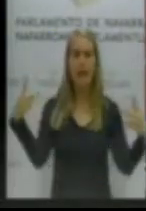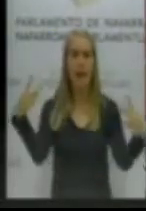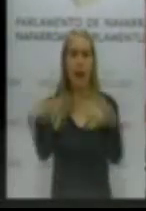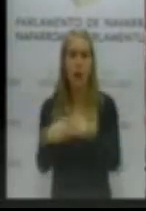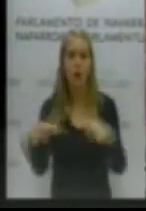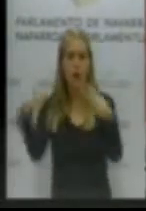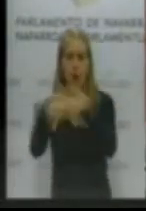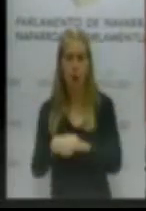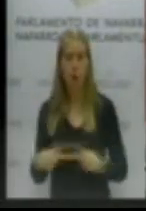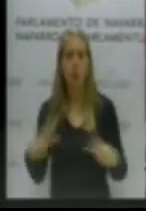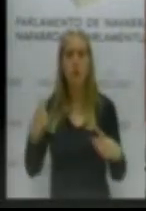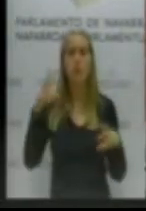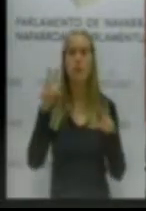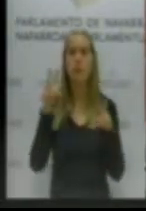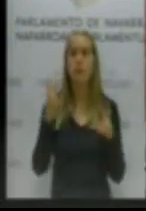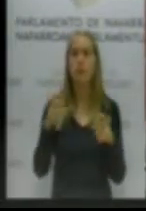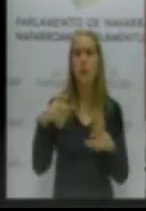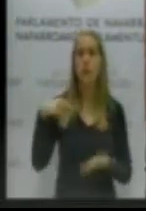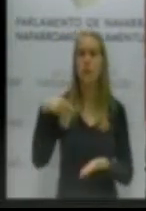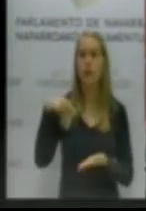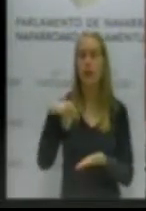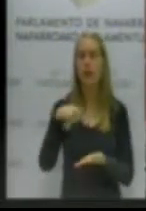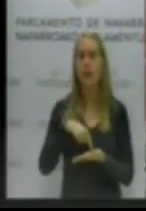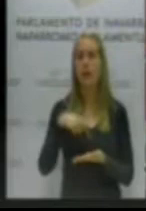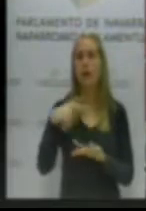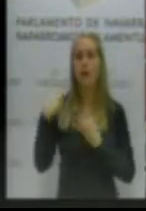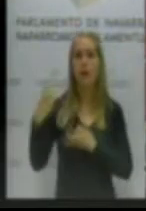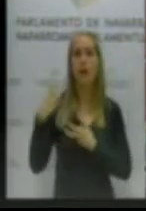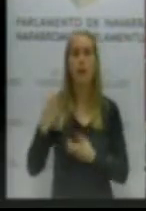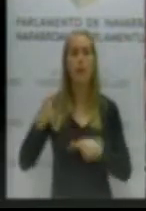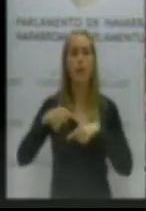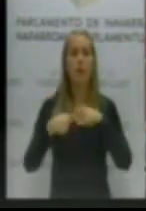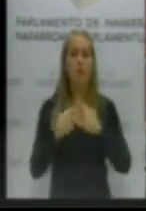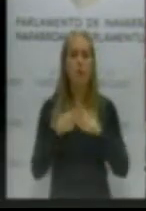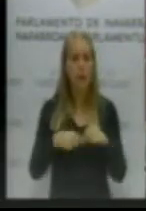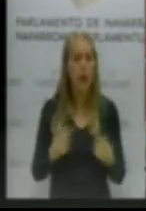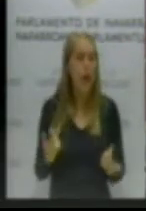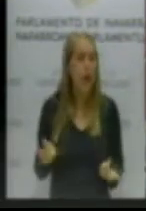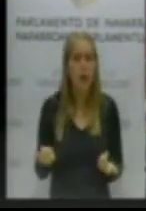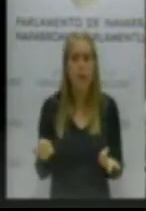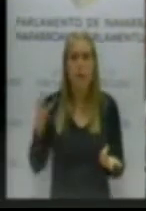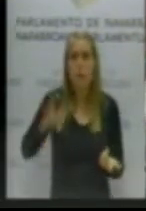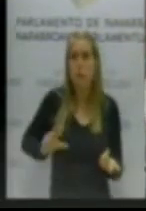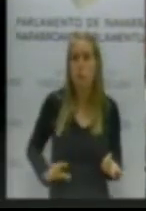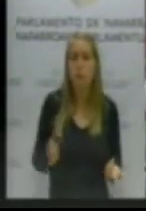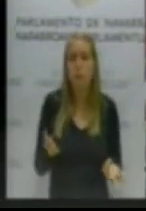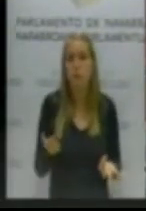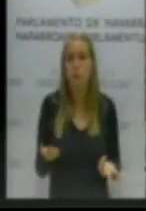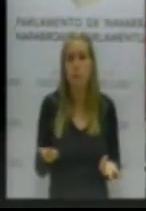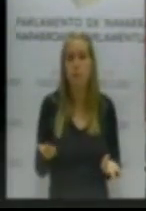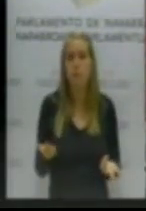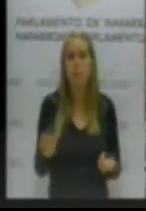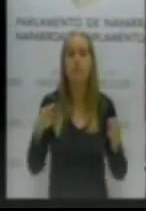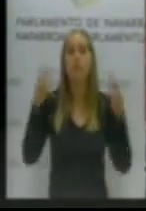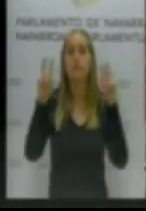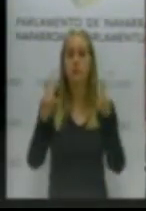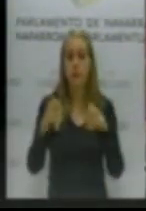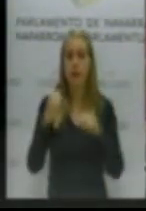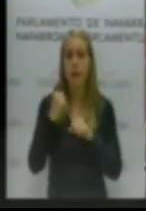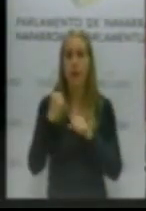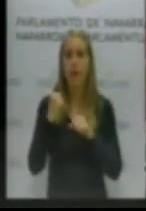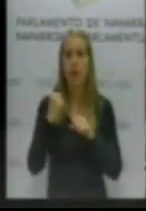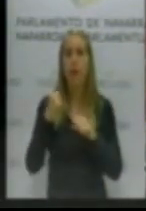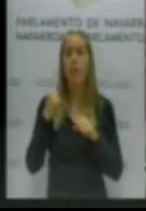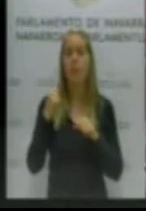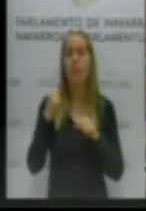que hemos hecho de la renta familiar y bueno a ver ha costado en materia de dependencia que